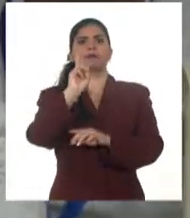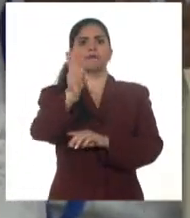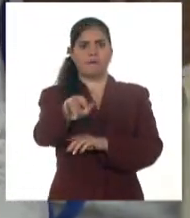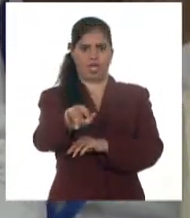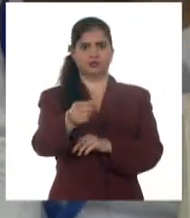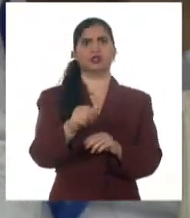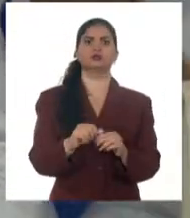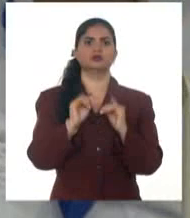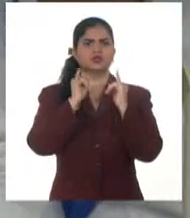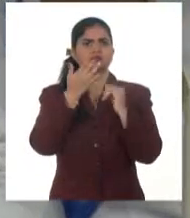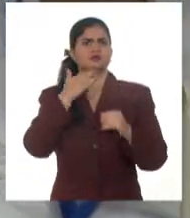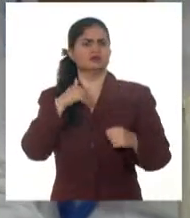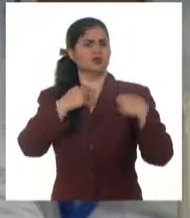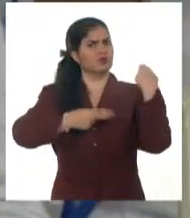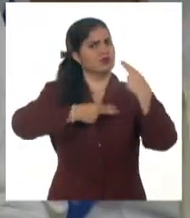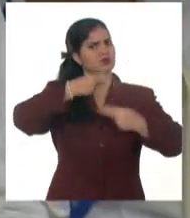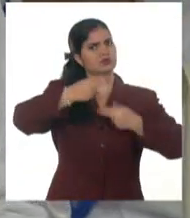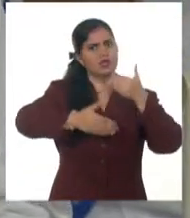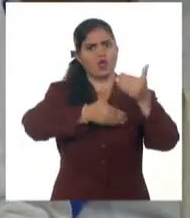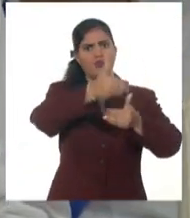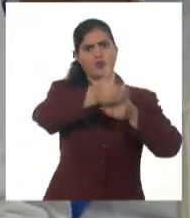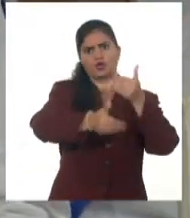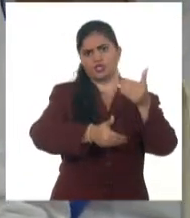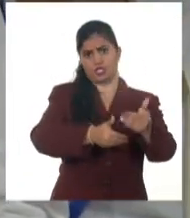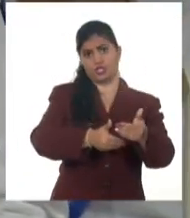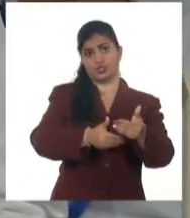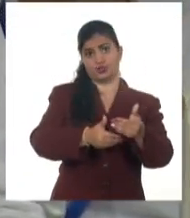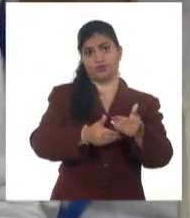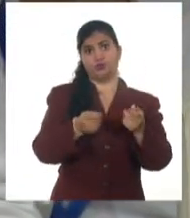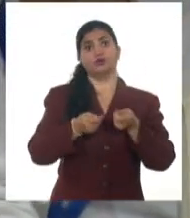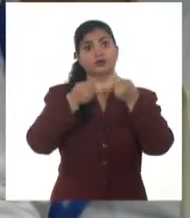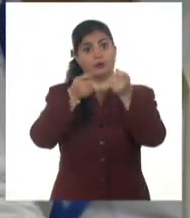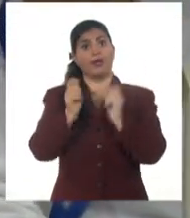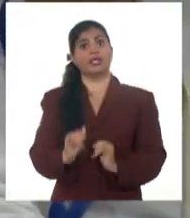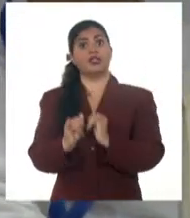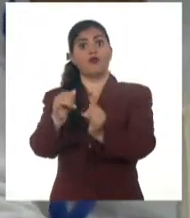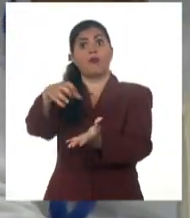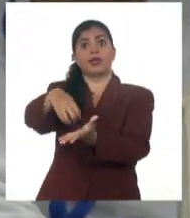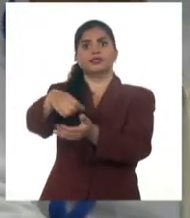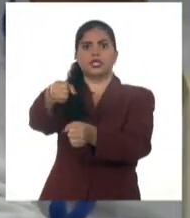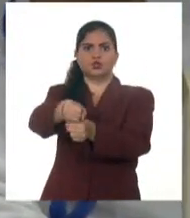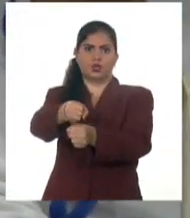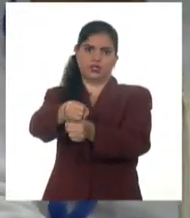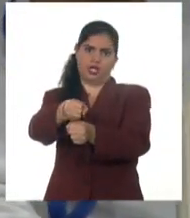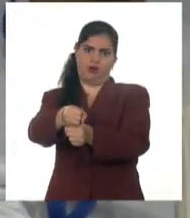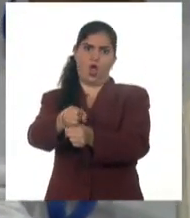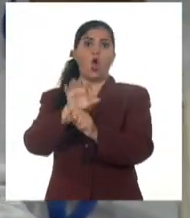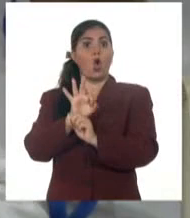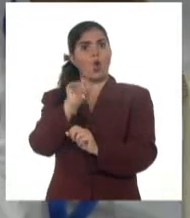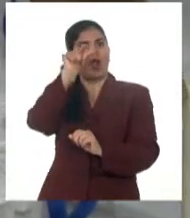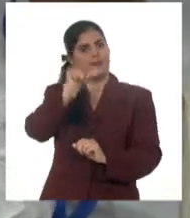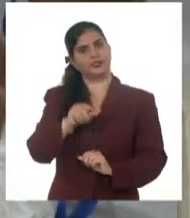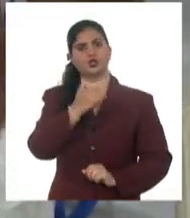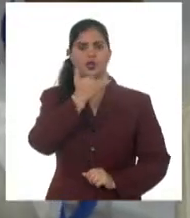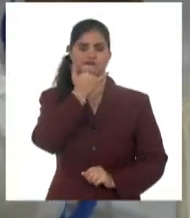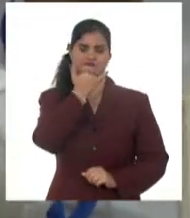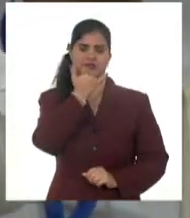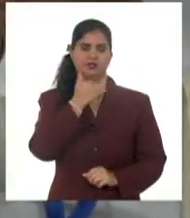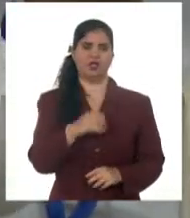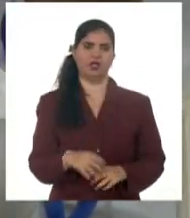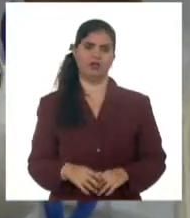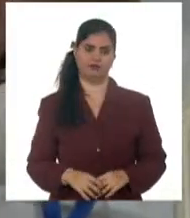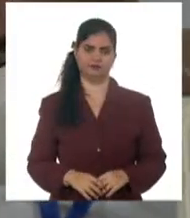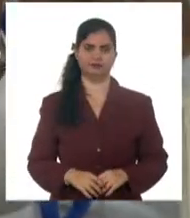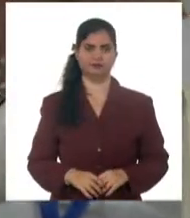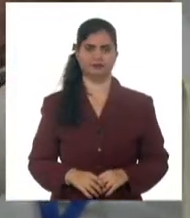deben manejar los procesos al amparo de esa atribución constitucional que tiene, que está también contenida en la ley y que es muy importante para